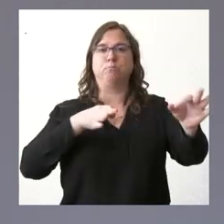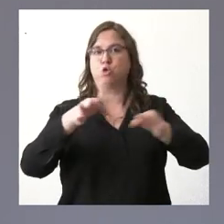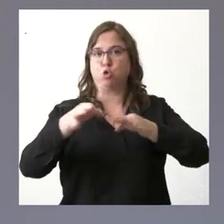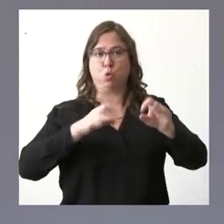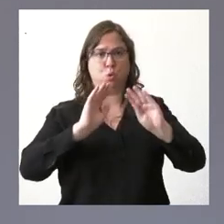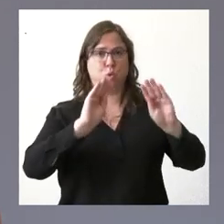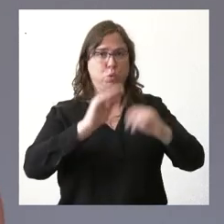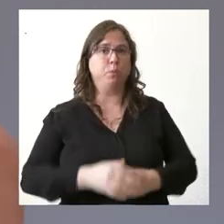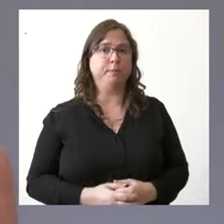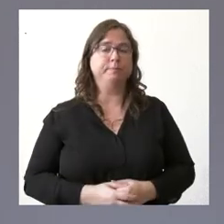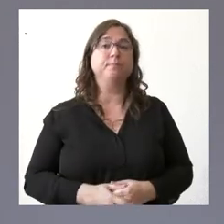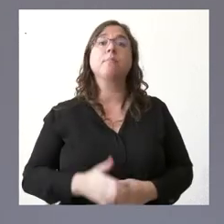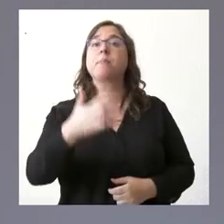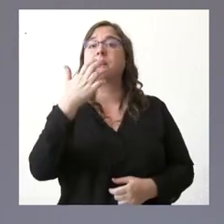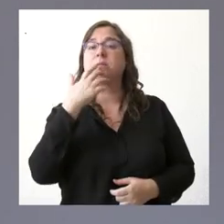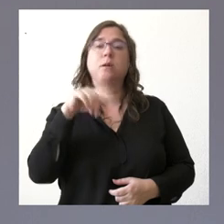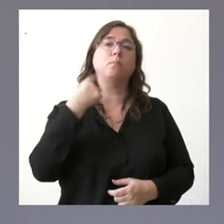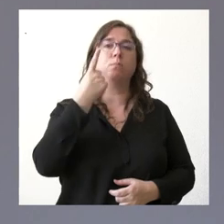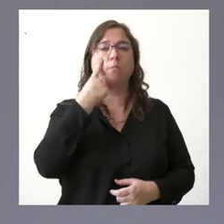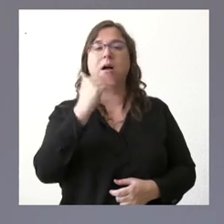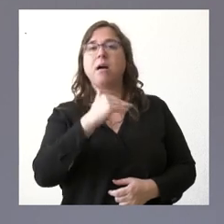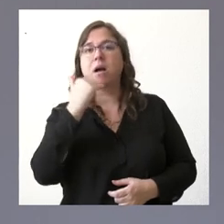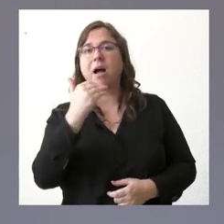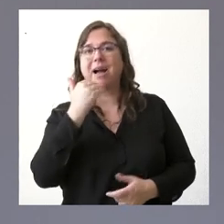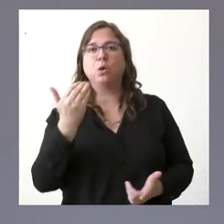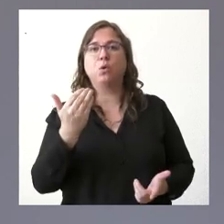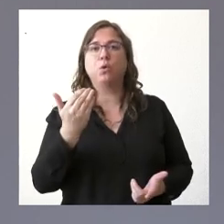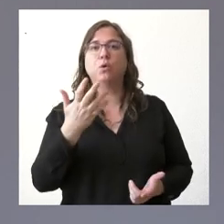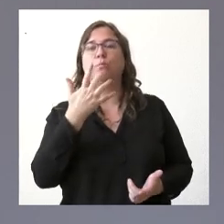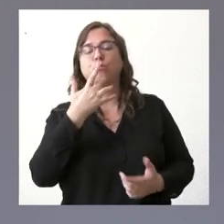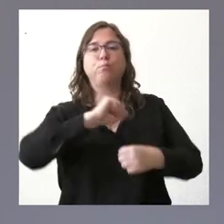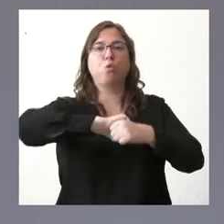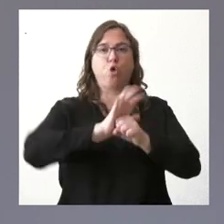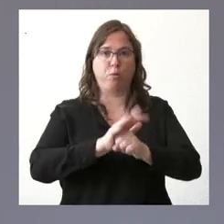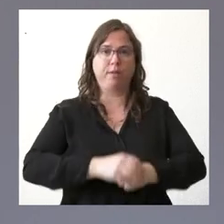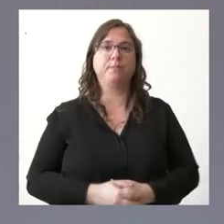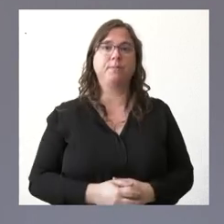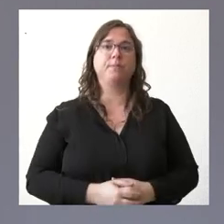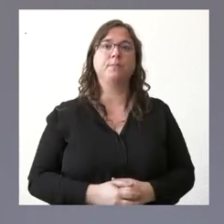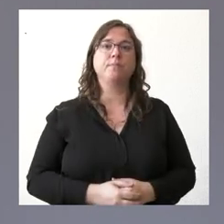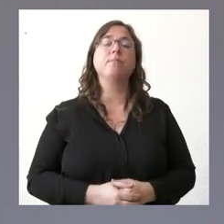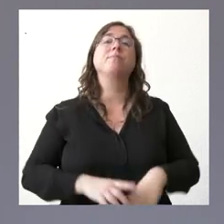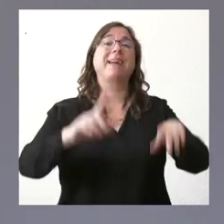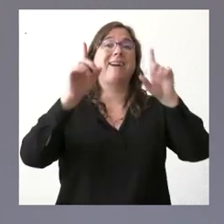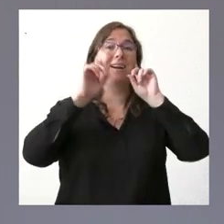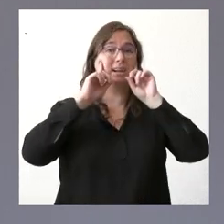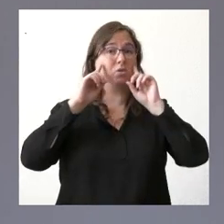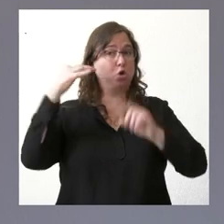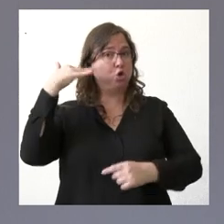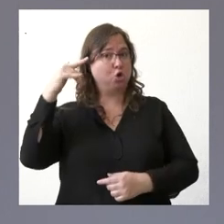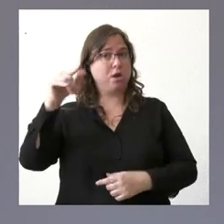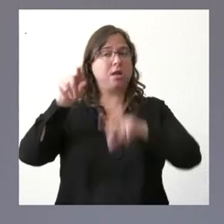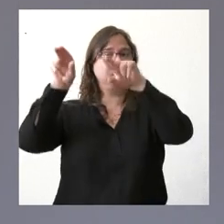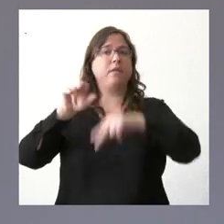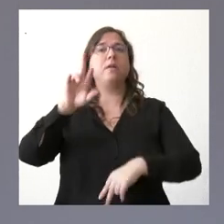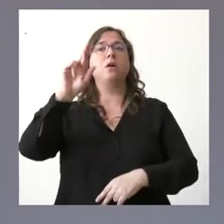de actuación cuando se detecta algún caso de COVID en el caso de los Royales que usted me pregunta